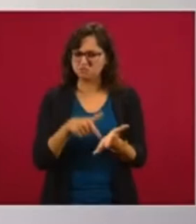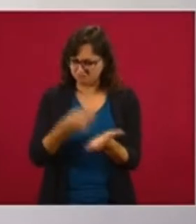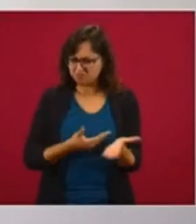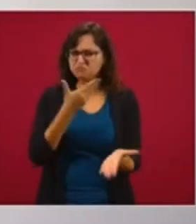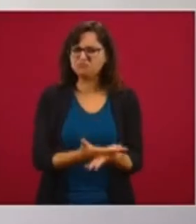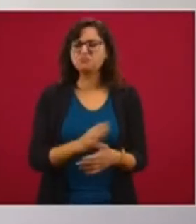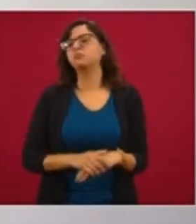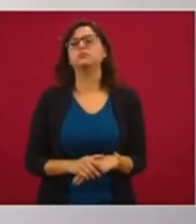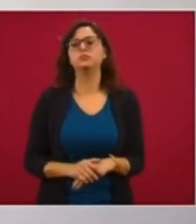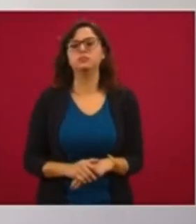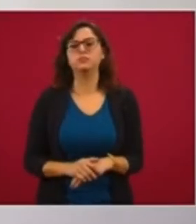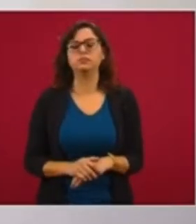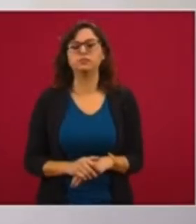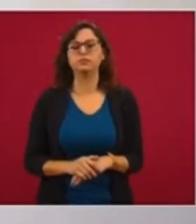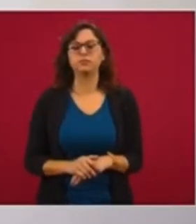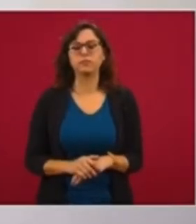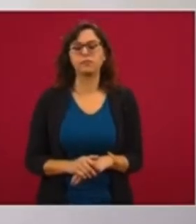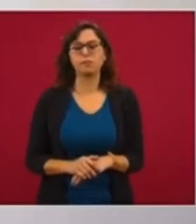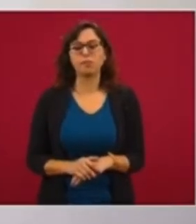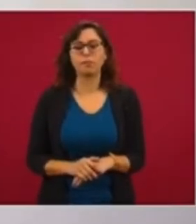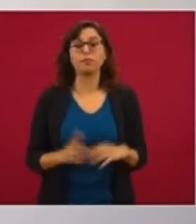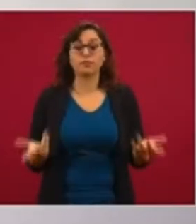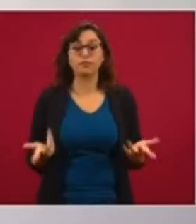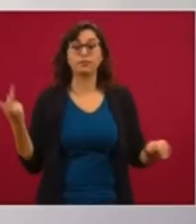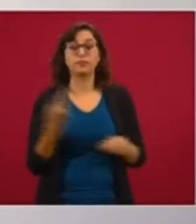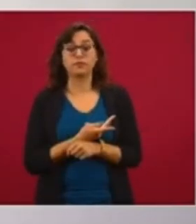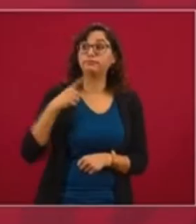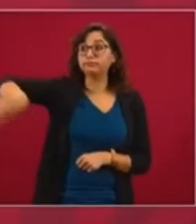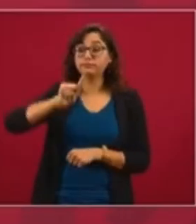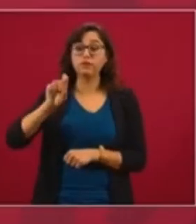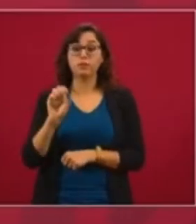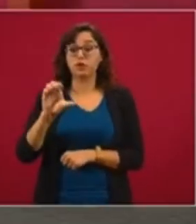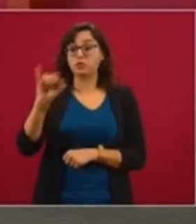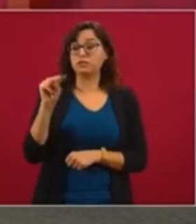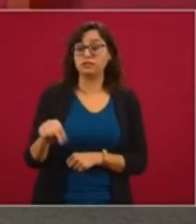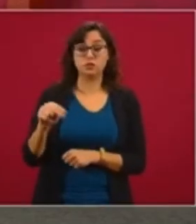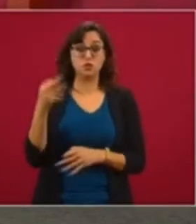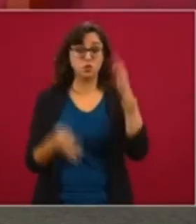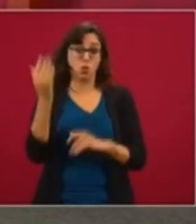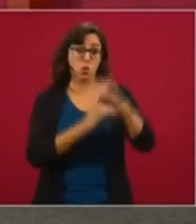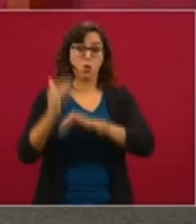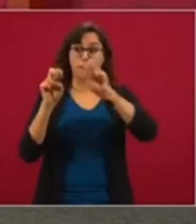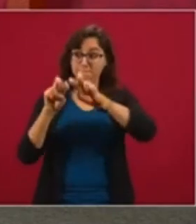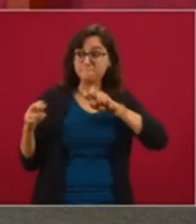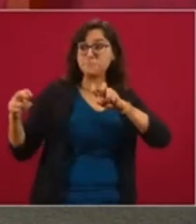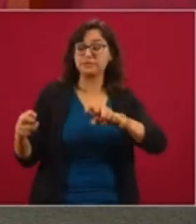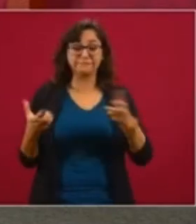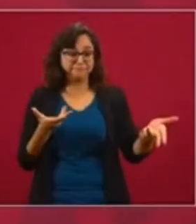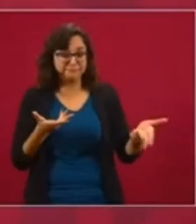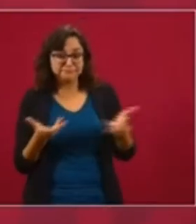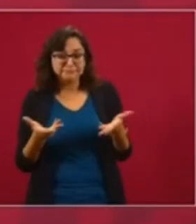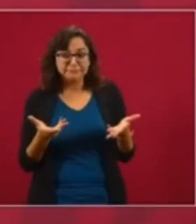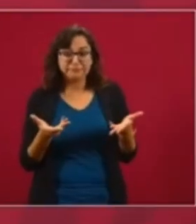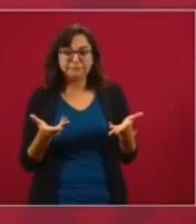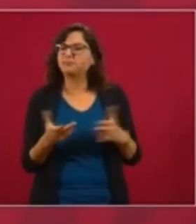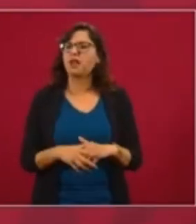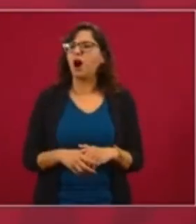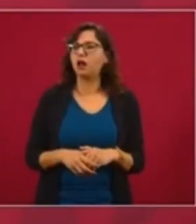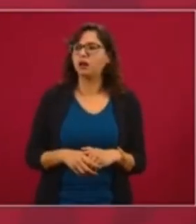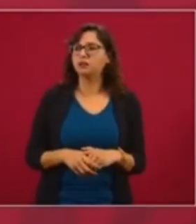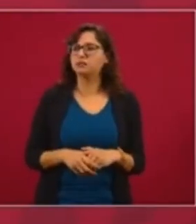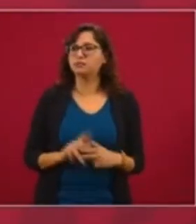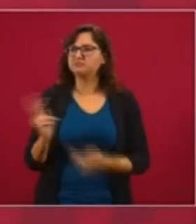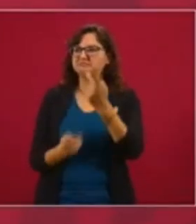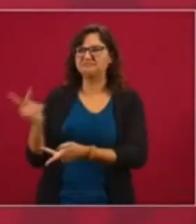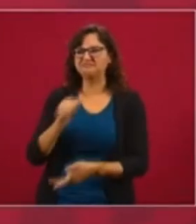negociaron a RIMA con los ministros de la Corte para que se le diera la salida de esa manera